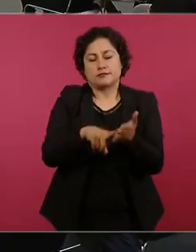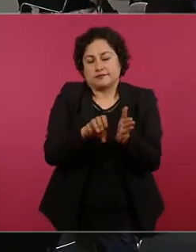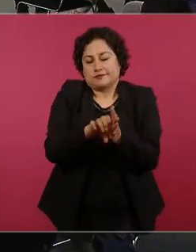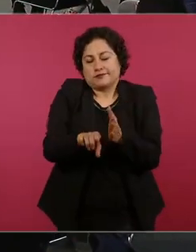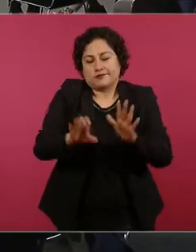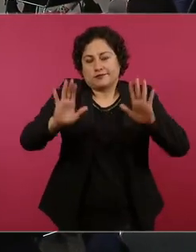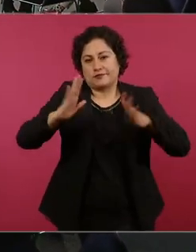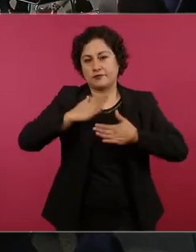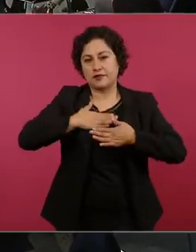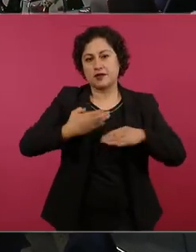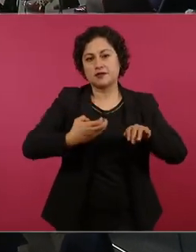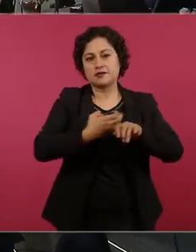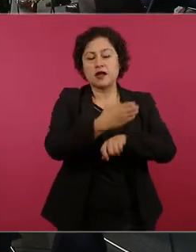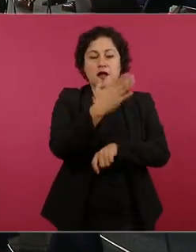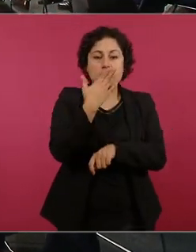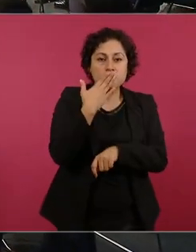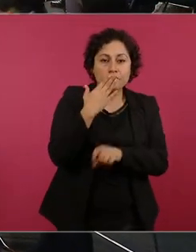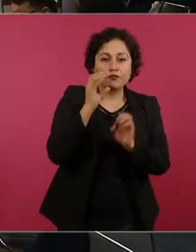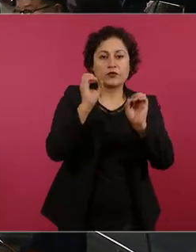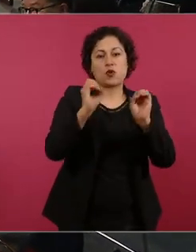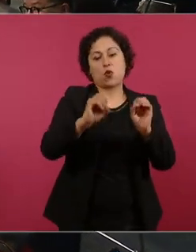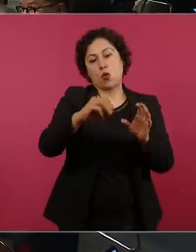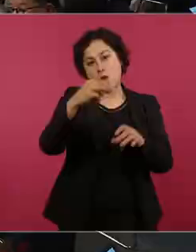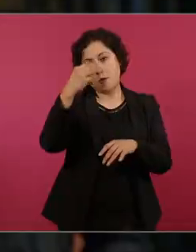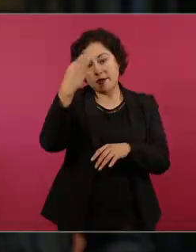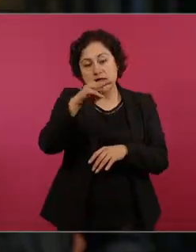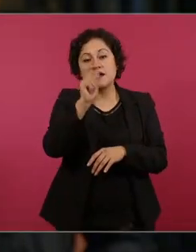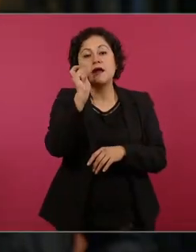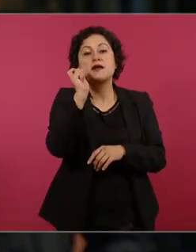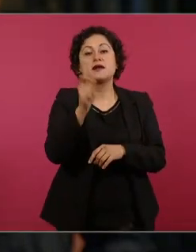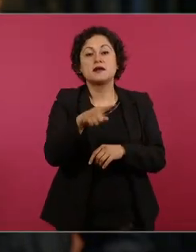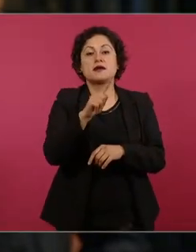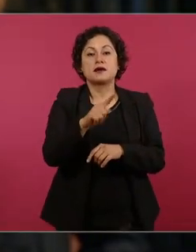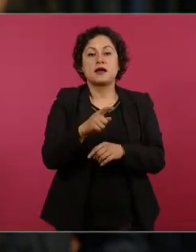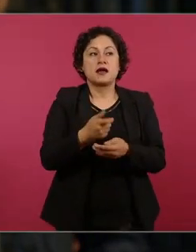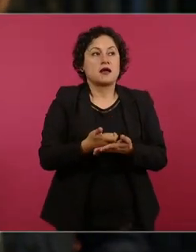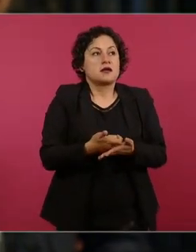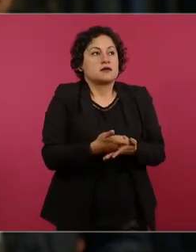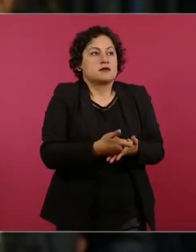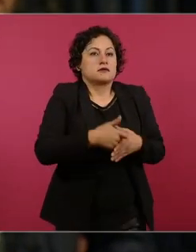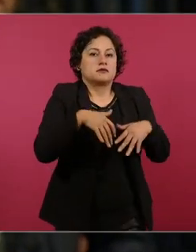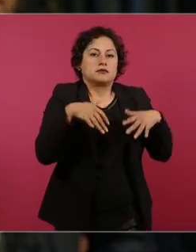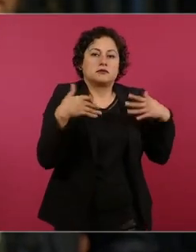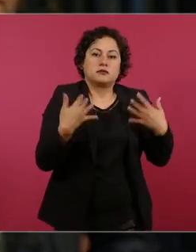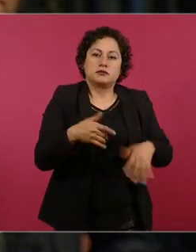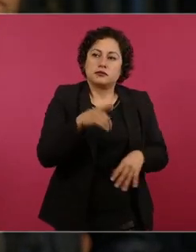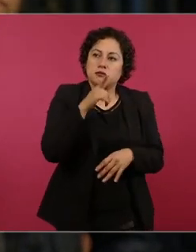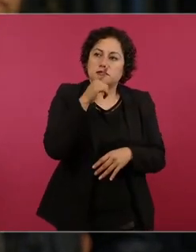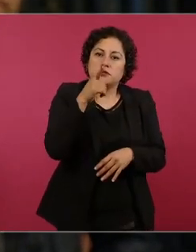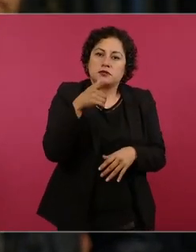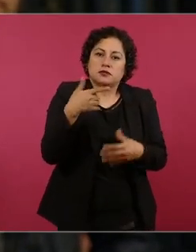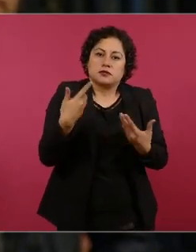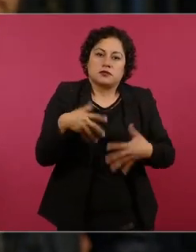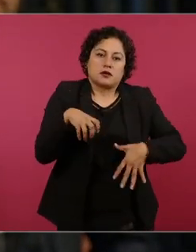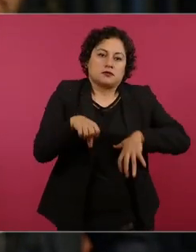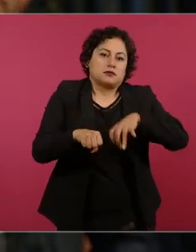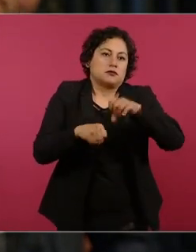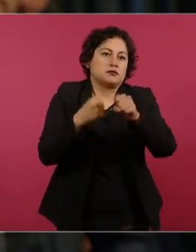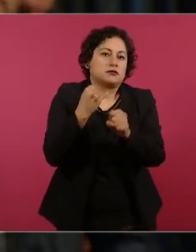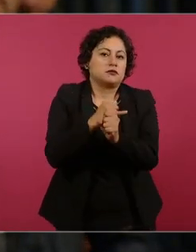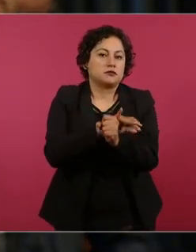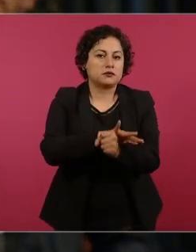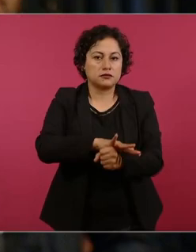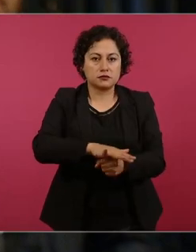o en Mexicali le llegaban recibos de cinco mil pesos al mes entonces es como imposible simplemente